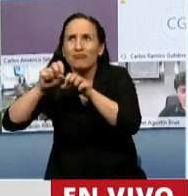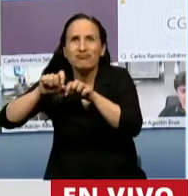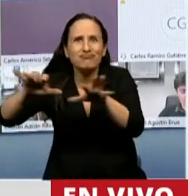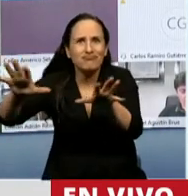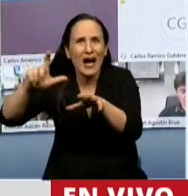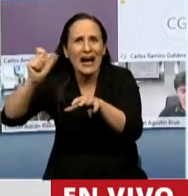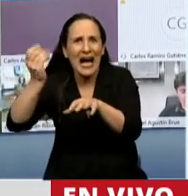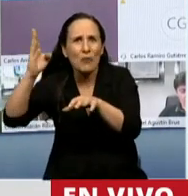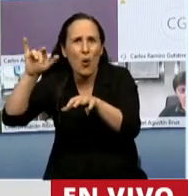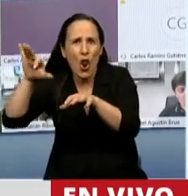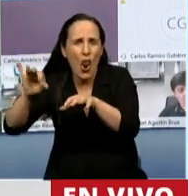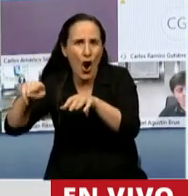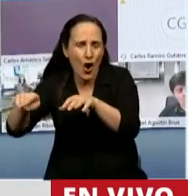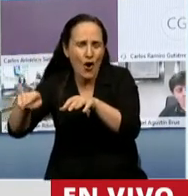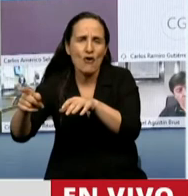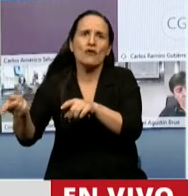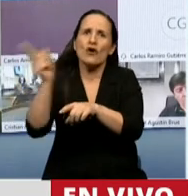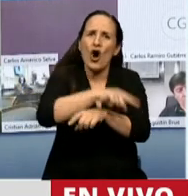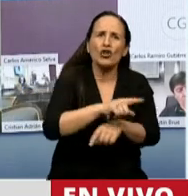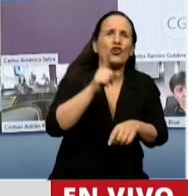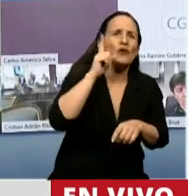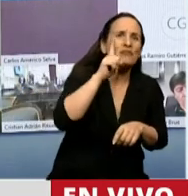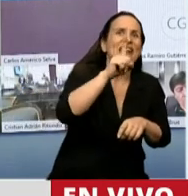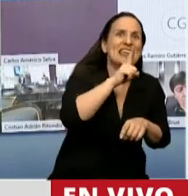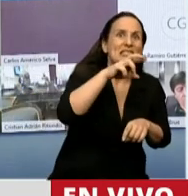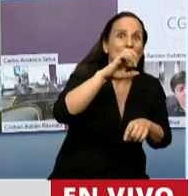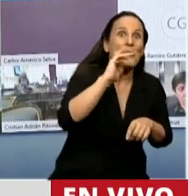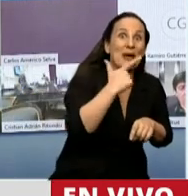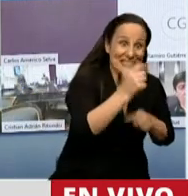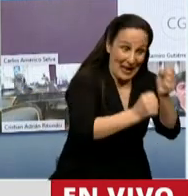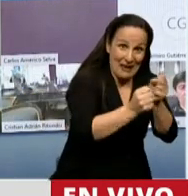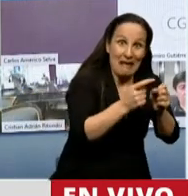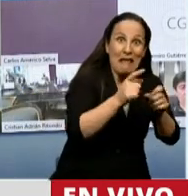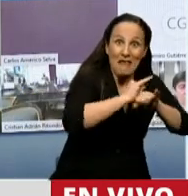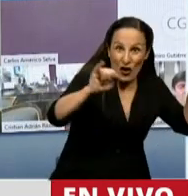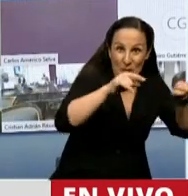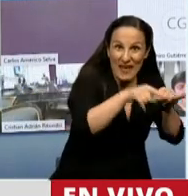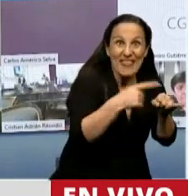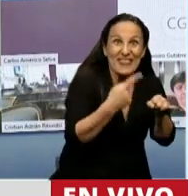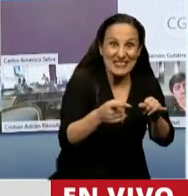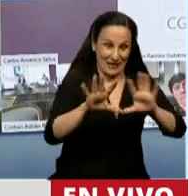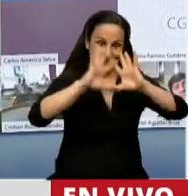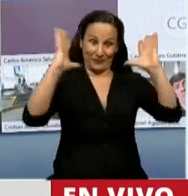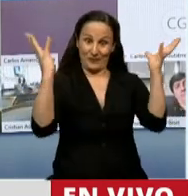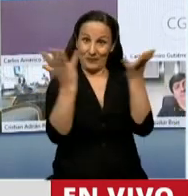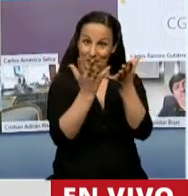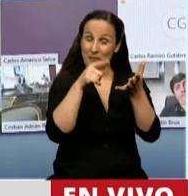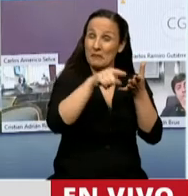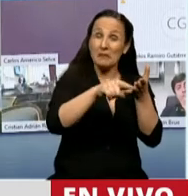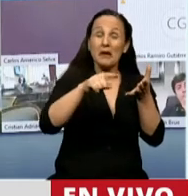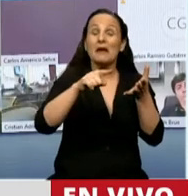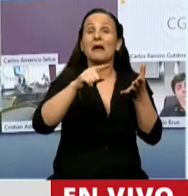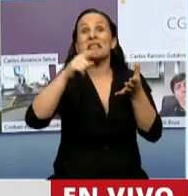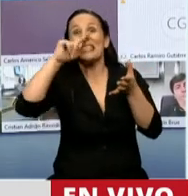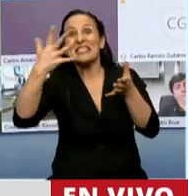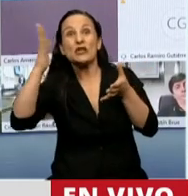mismo periodo. El IPBES dice que más de un tercio de la superficie terrestre del mundo y el 75% del agua